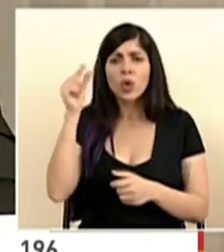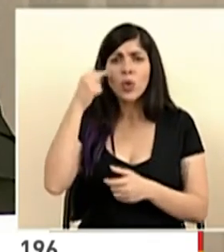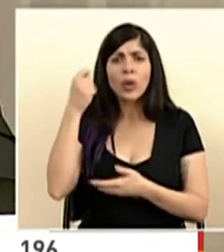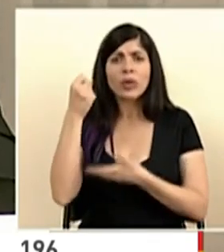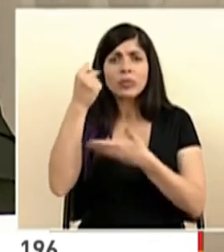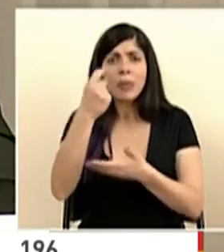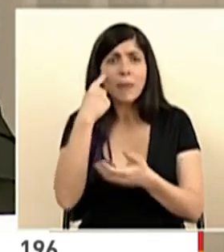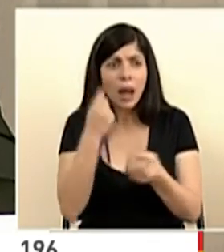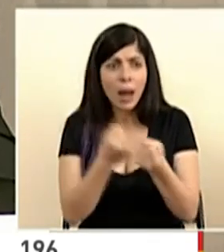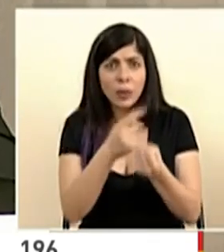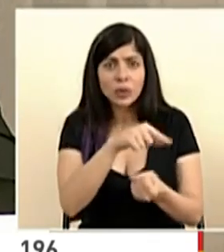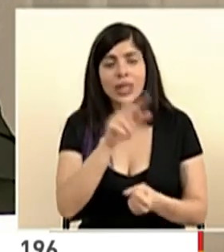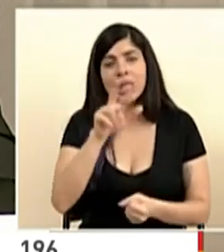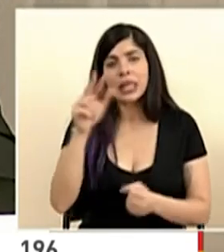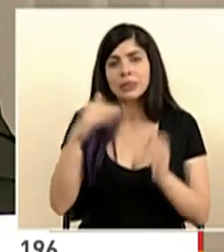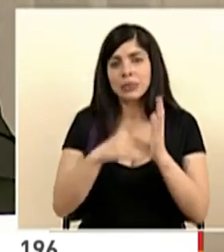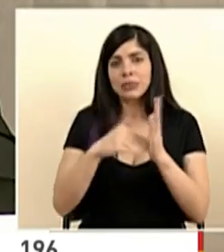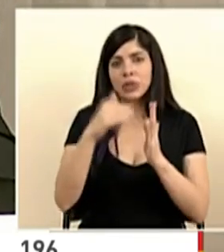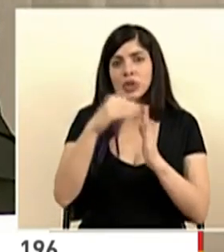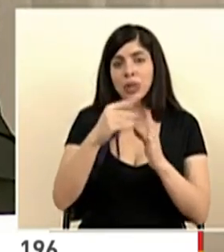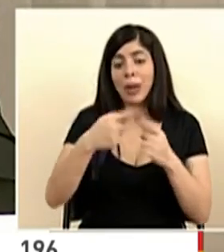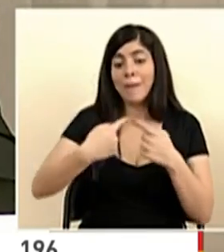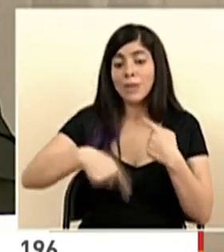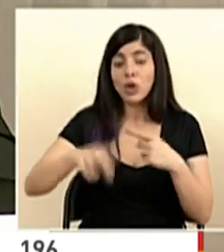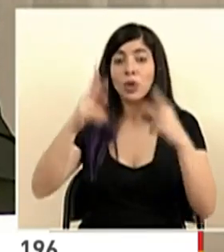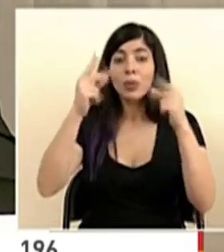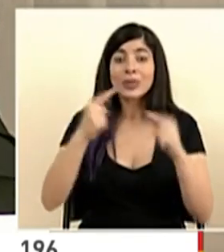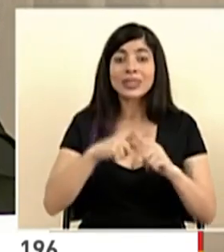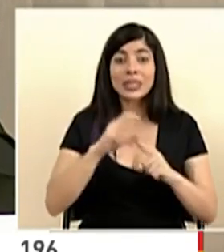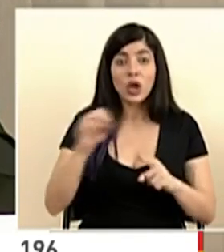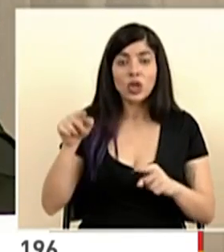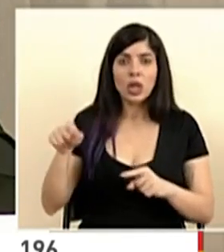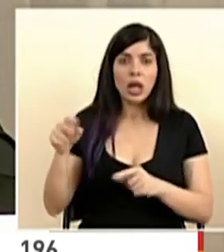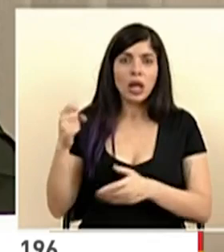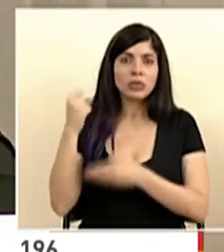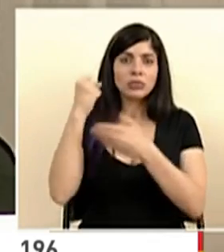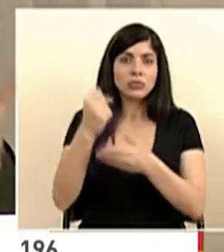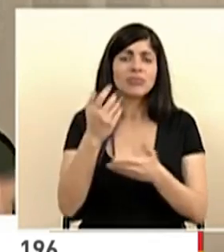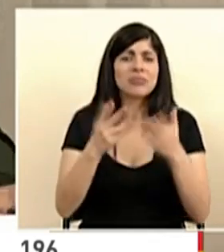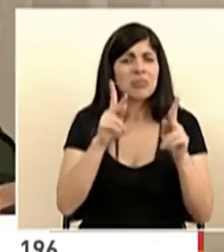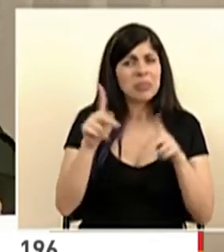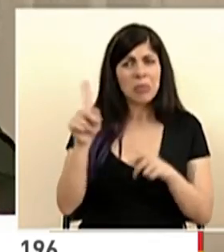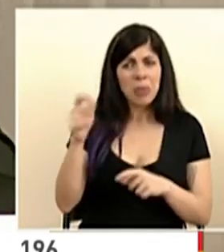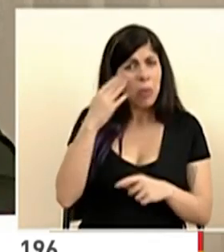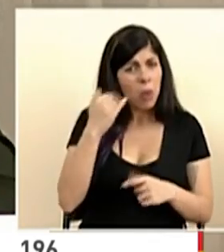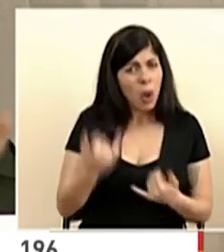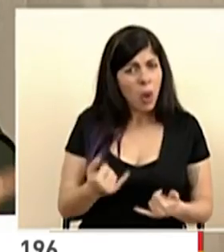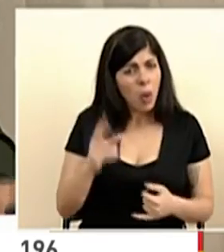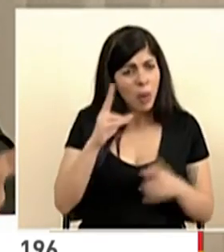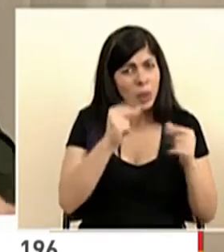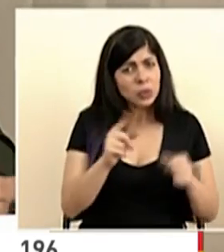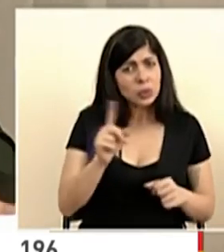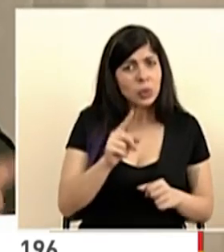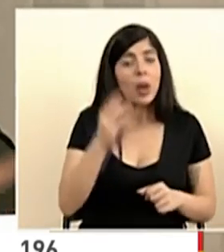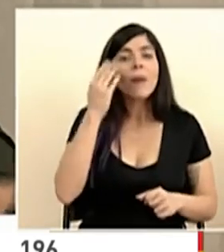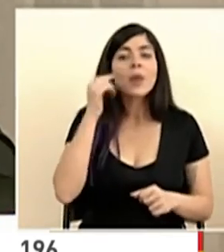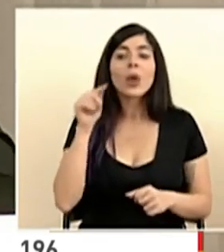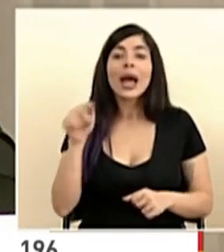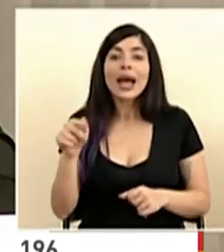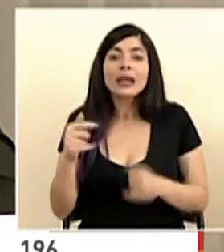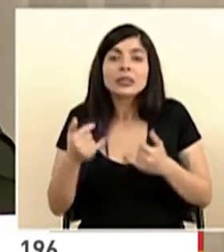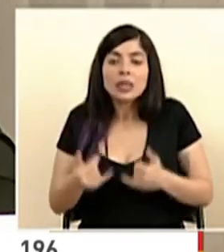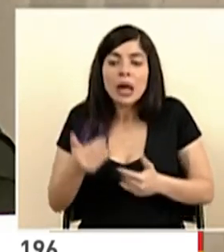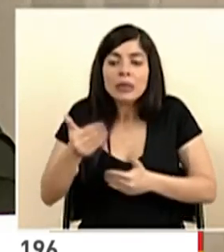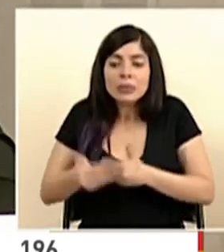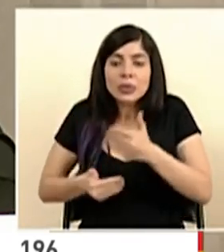que se materializará prontamente en un presupuesto extraordinario. Algunas gentes preguntarán ¿por qué no en este? Porque eso es algo que está en